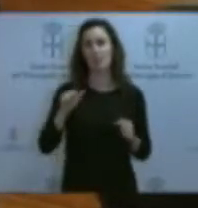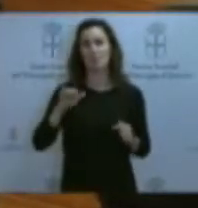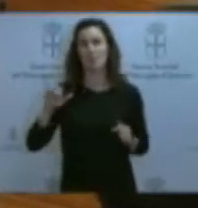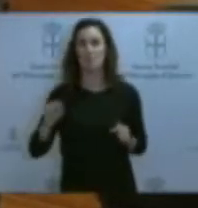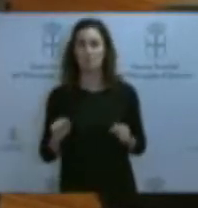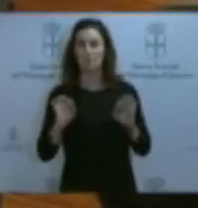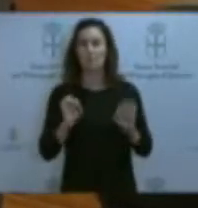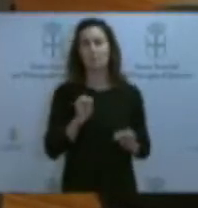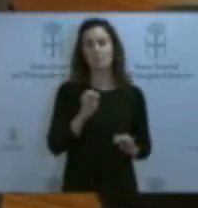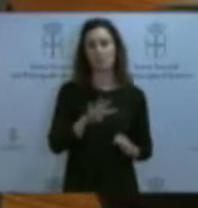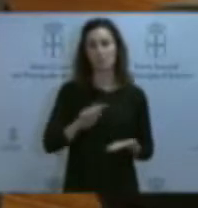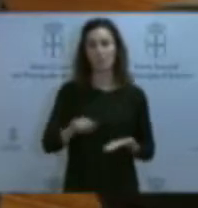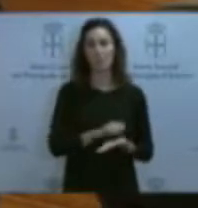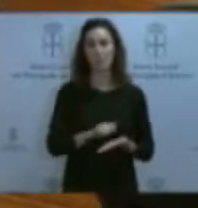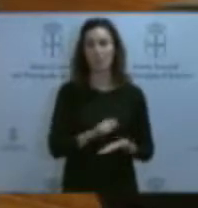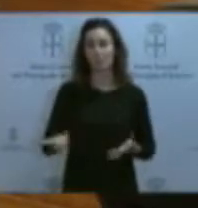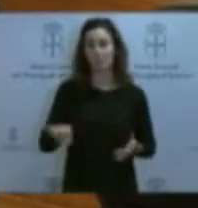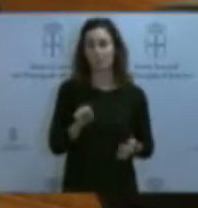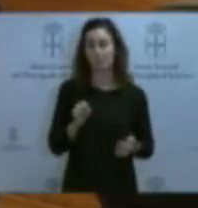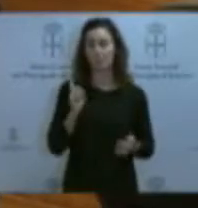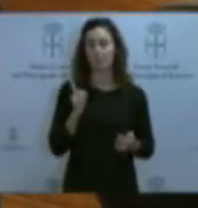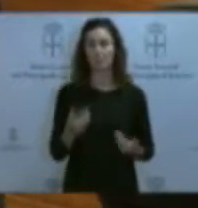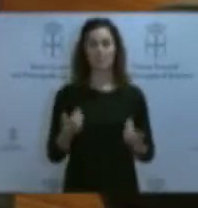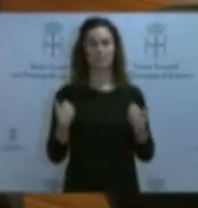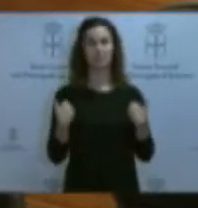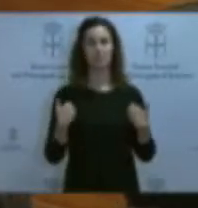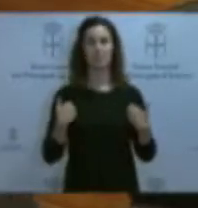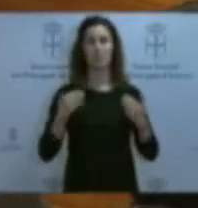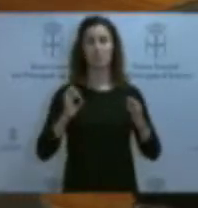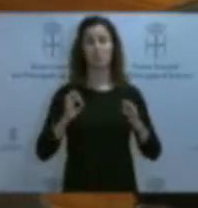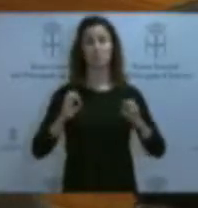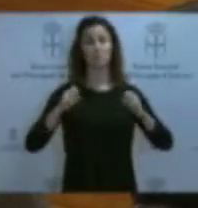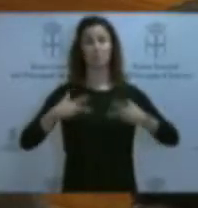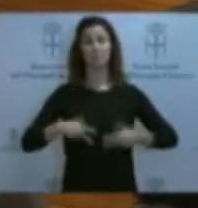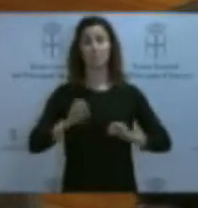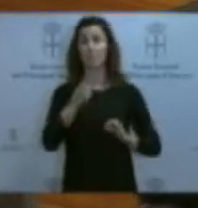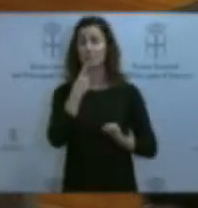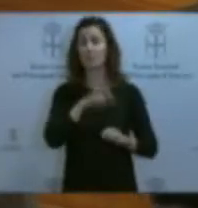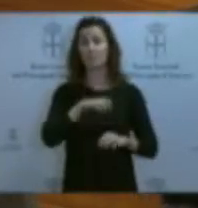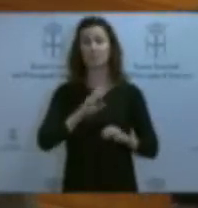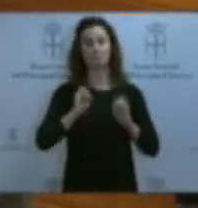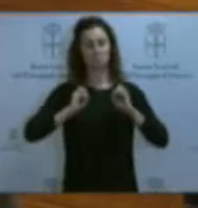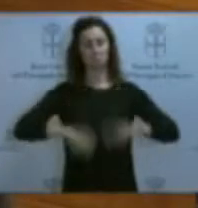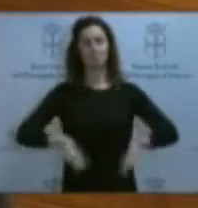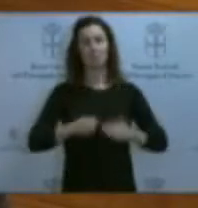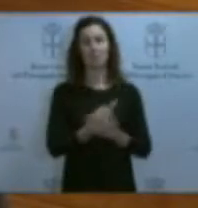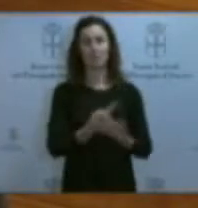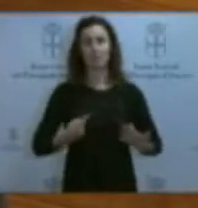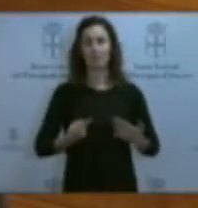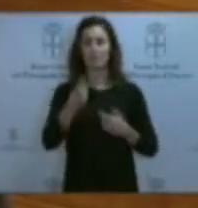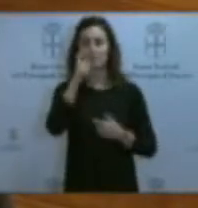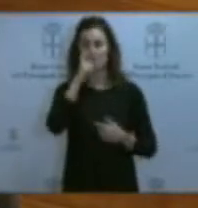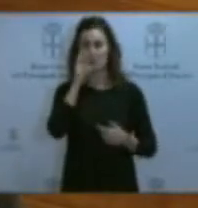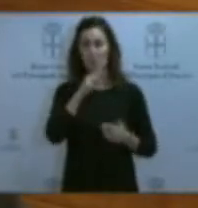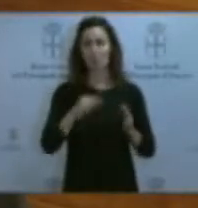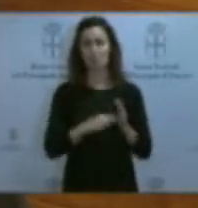meses en el cargo abandonaba un barco que parece a la deriva. Formaba parte de la plantilla desde el 16 de junio de 2016, tras ser